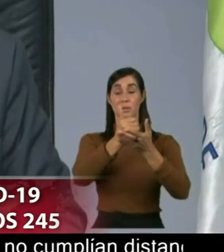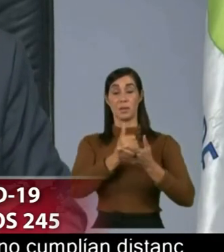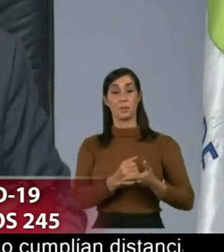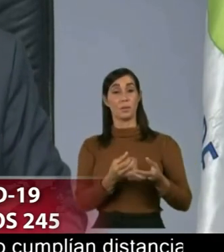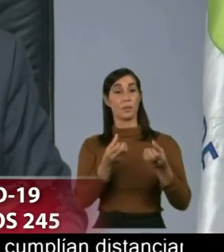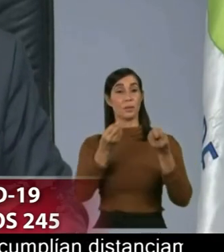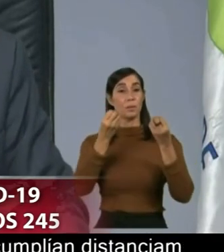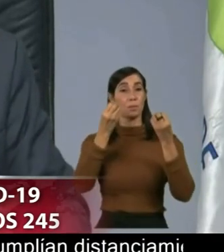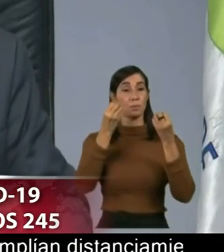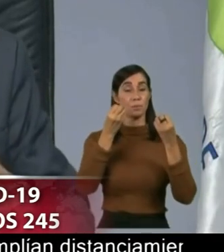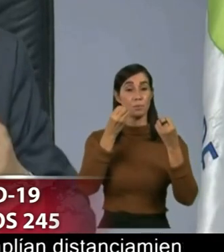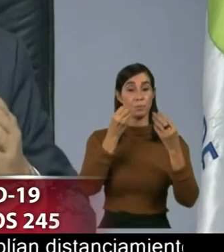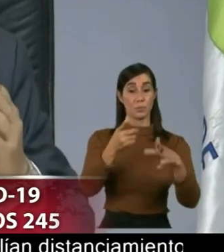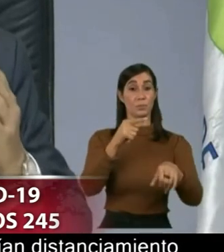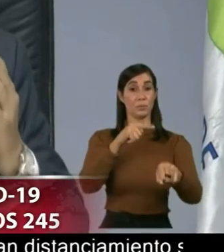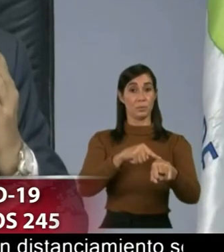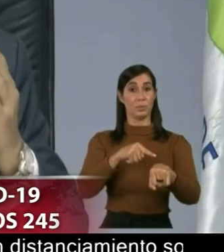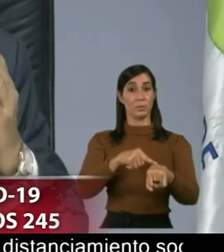nacional